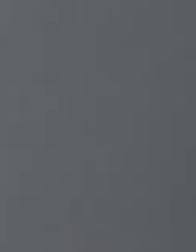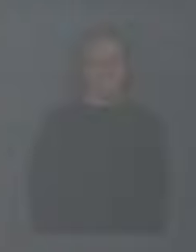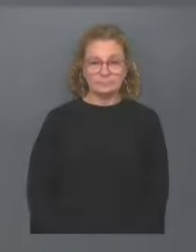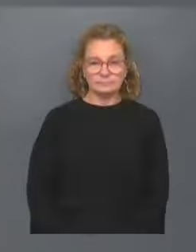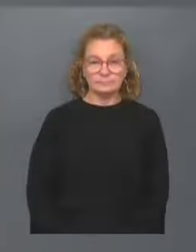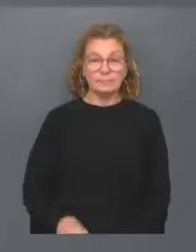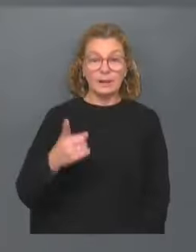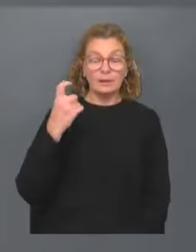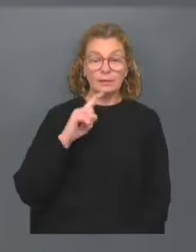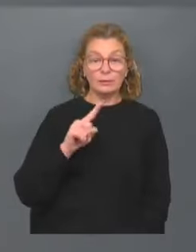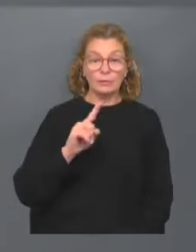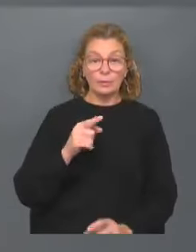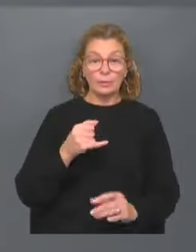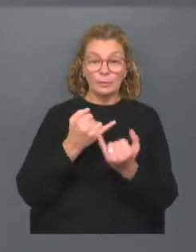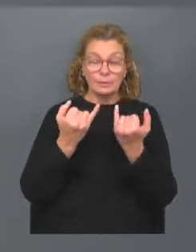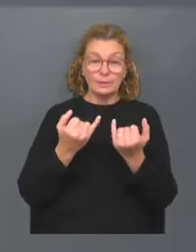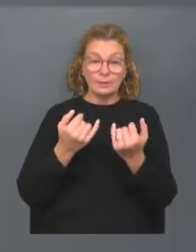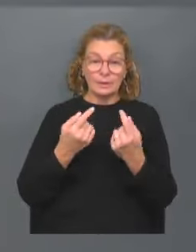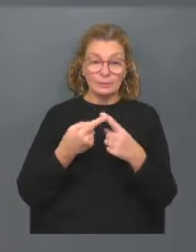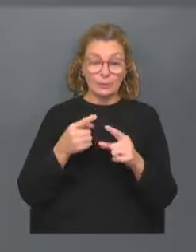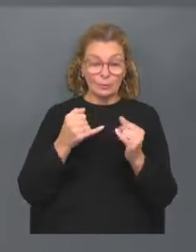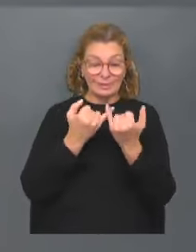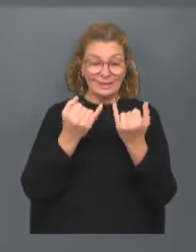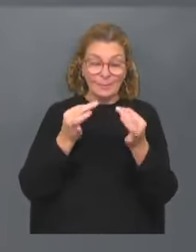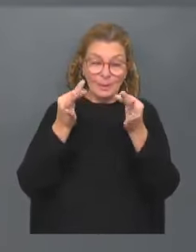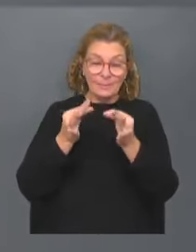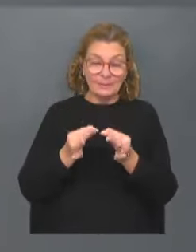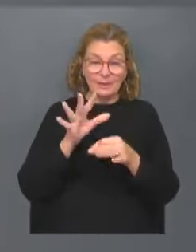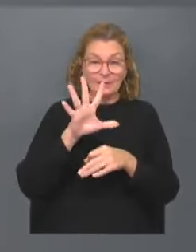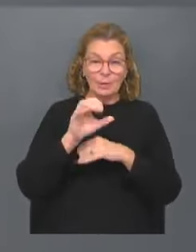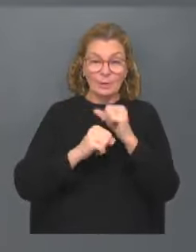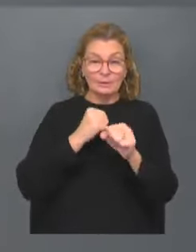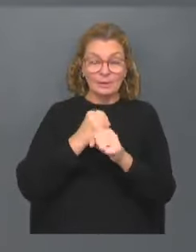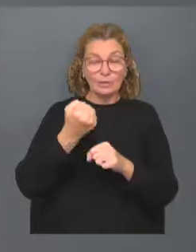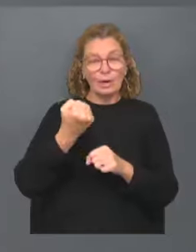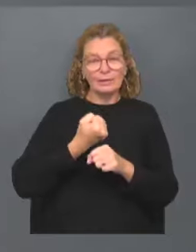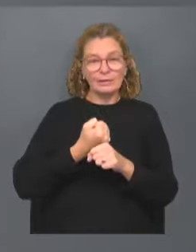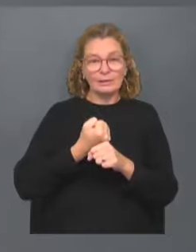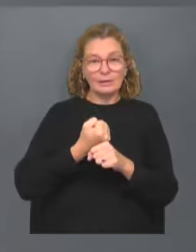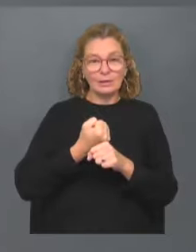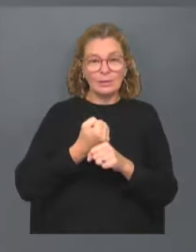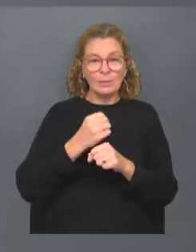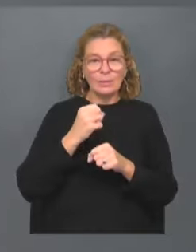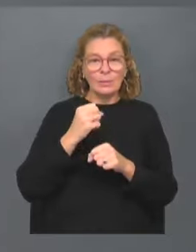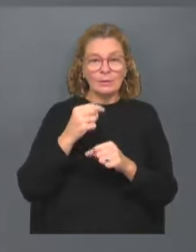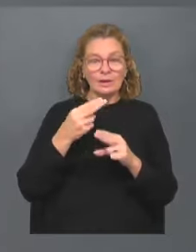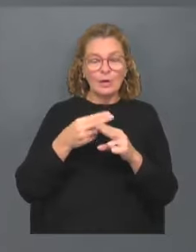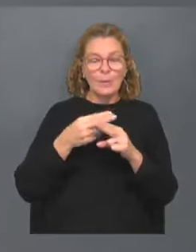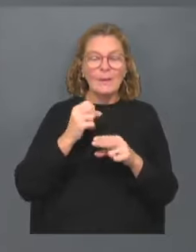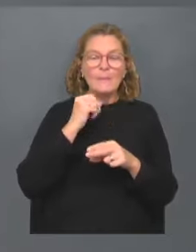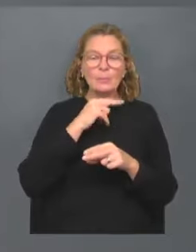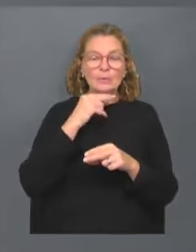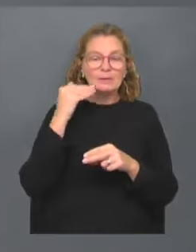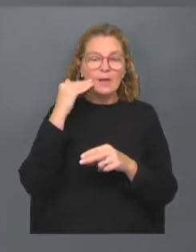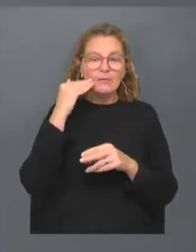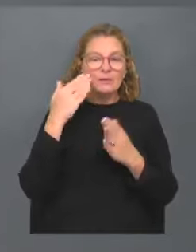Ayer no fue una jornada más, fue un día muy especial. Se conmemoraron los 50 años del asesinato de las llamadas muchachas de abril.